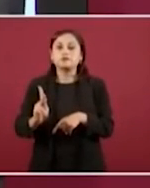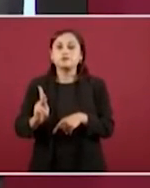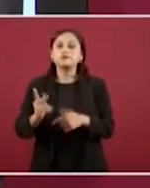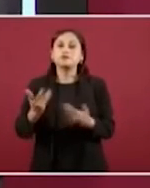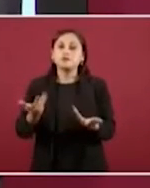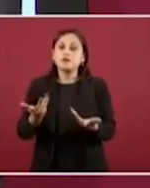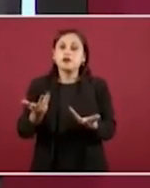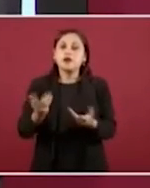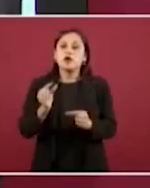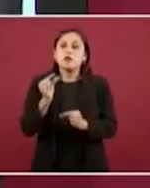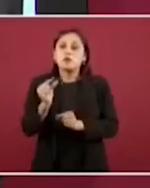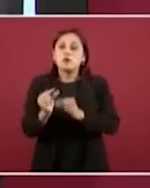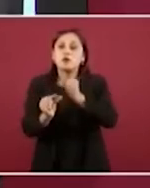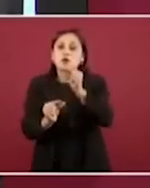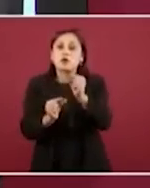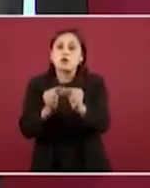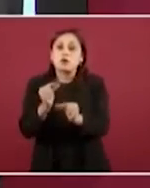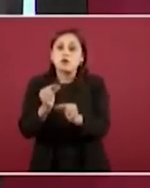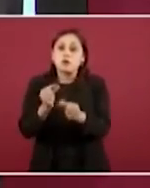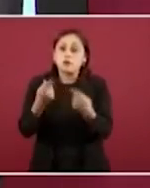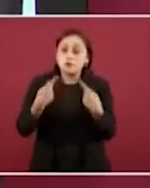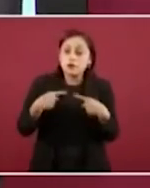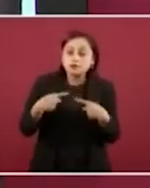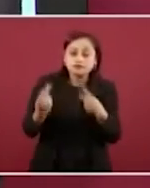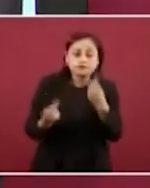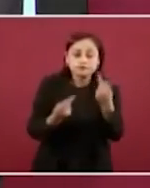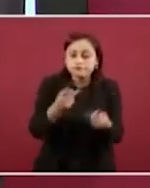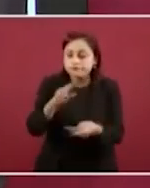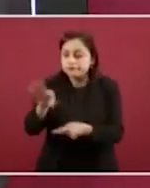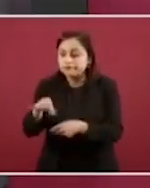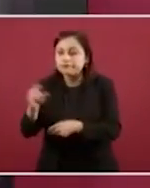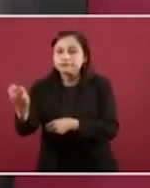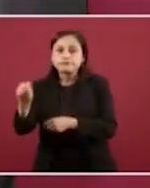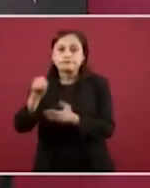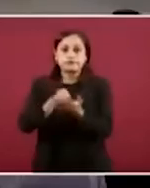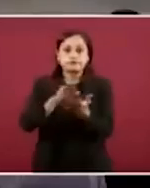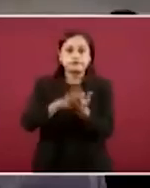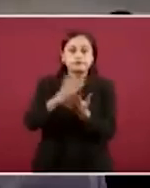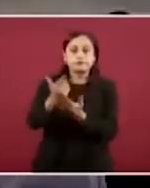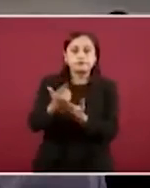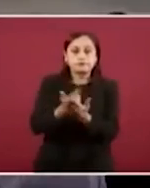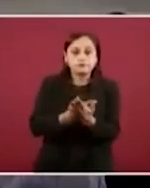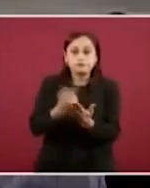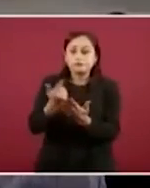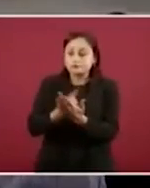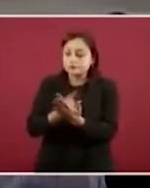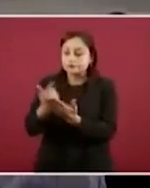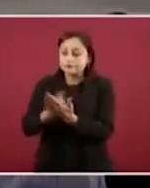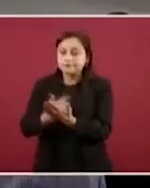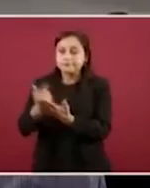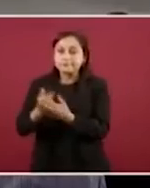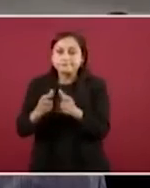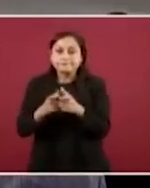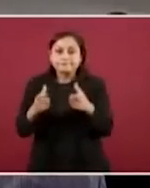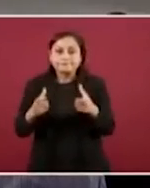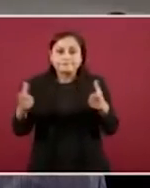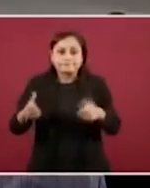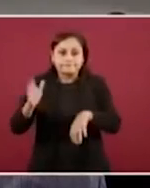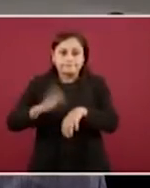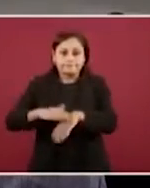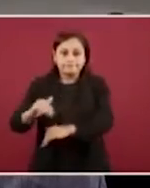incorporando a cada vez más personas. ¿Cómo funciona el piloto? Se pueden pasar a la siguiente y cómo ha ido funcionando.